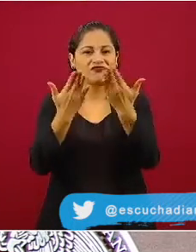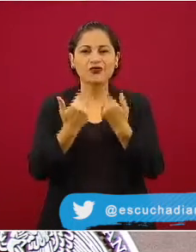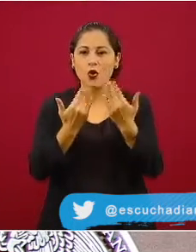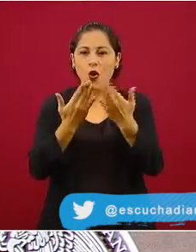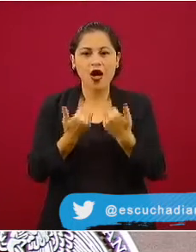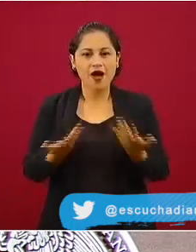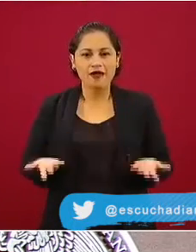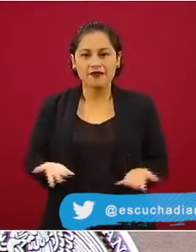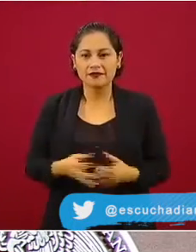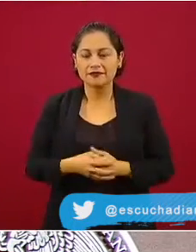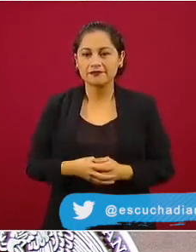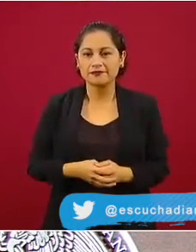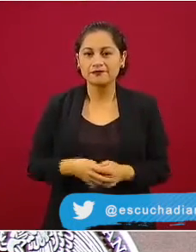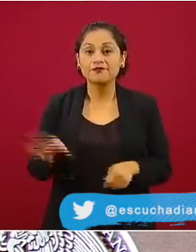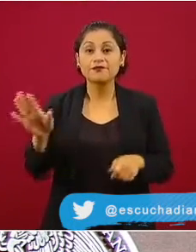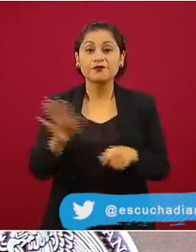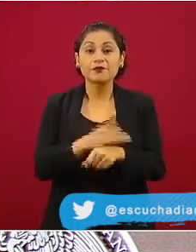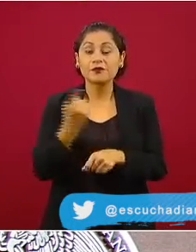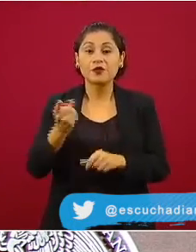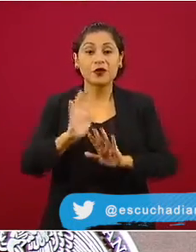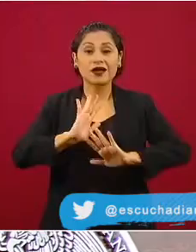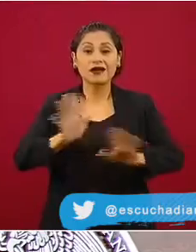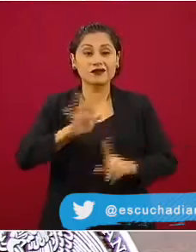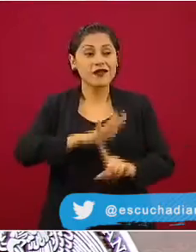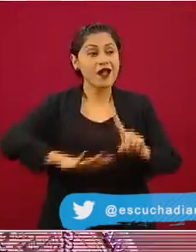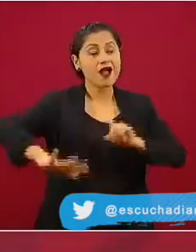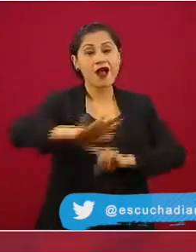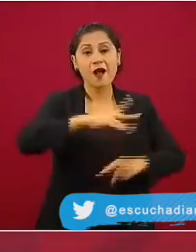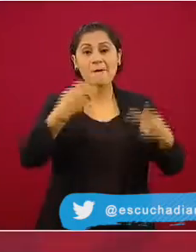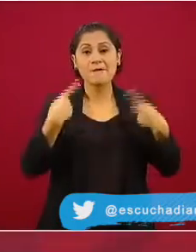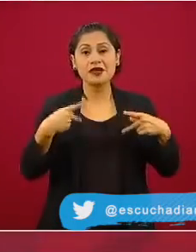Porque ya es una voluntad colectiva